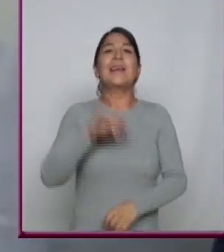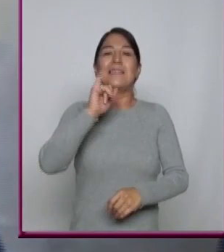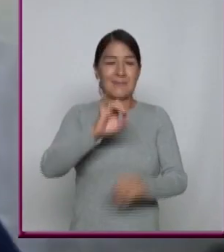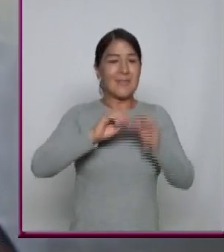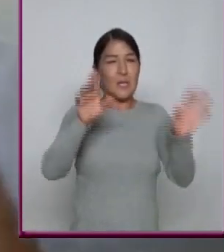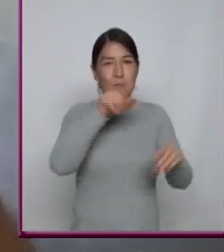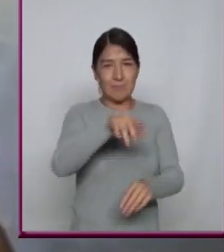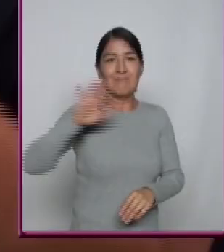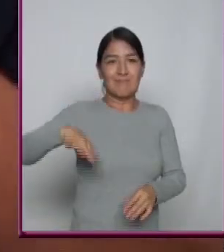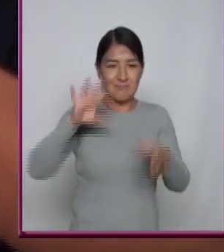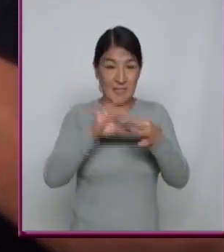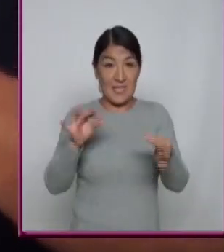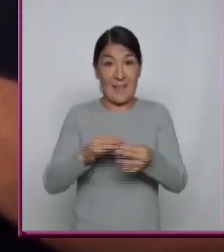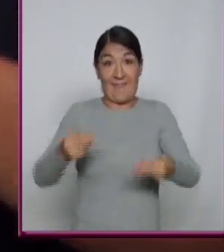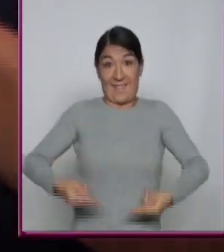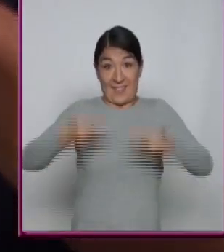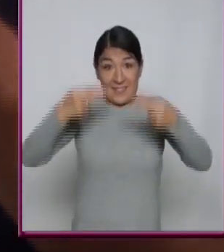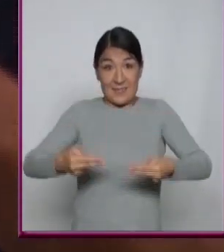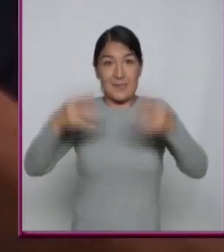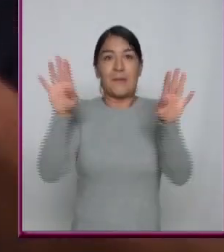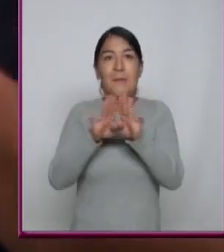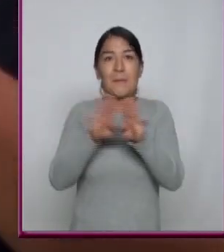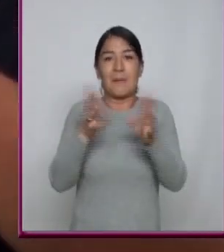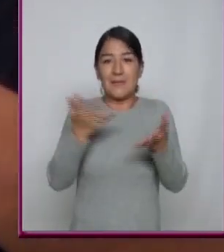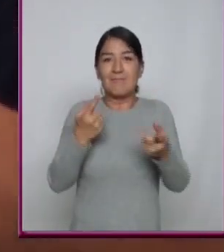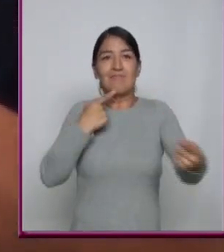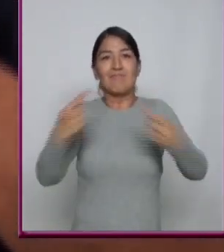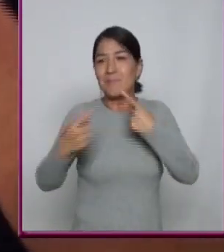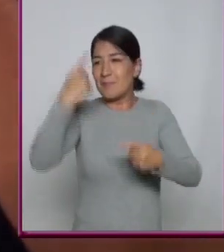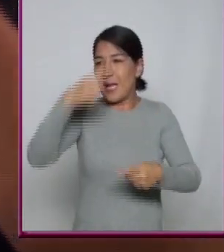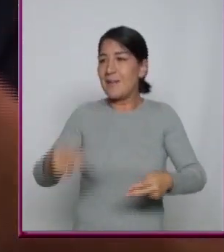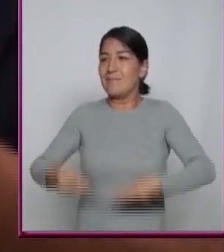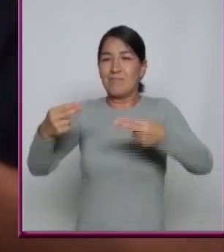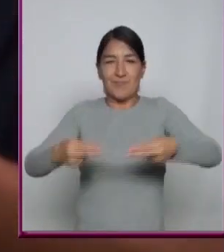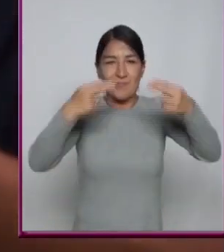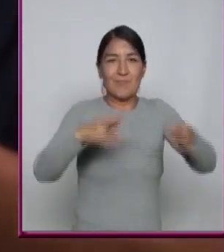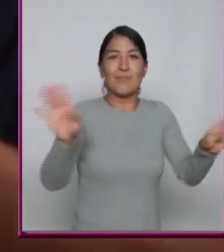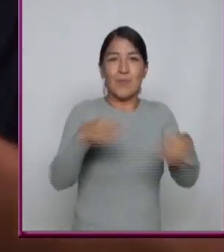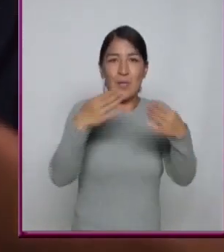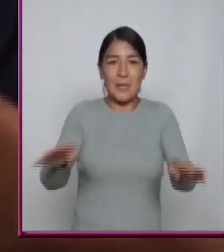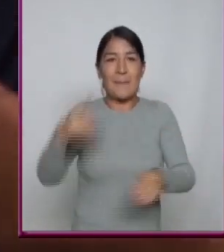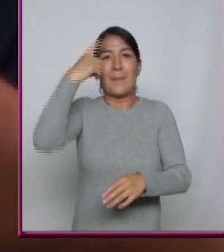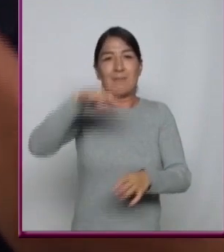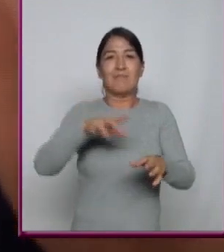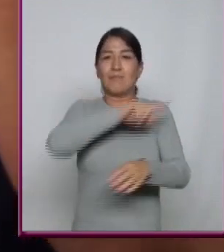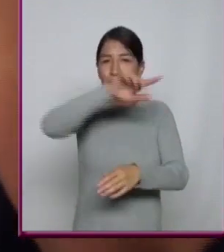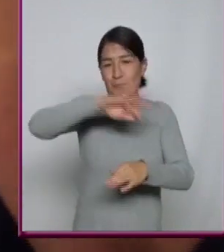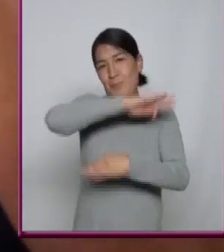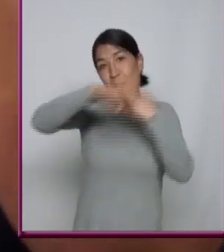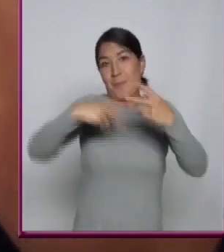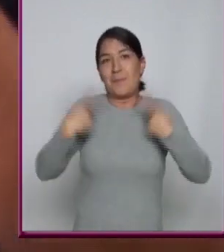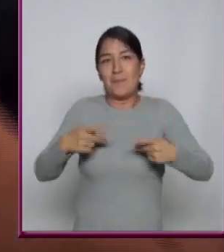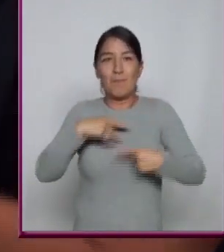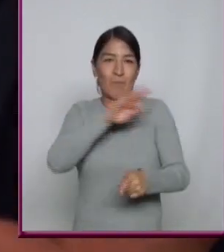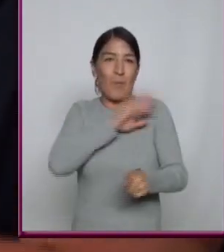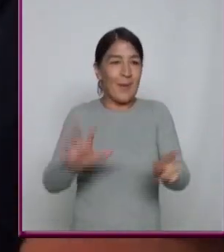comentabas En cuestión de negocio Esto de democratizar La industria de la música Y que todo el mundo Pueda tener acceso a ella De una forma más fácil A través de